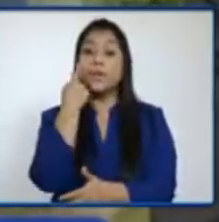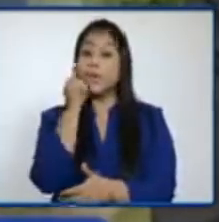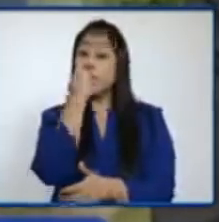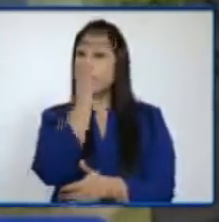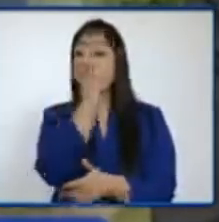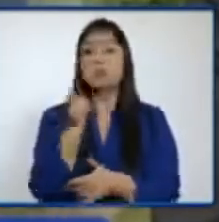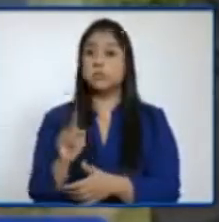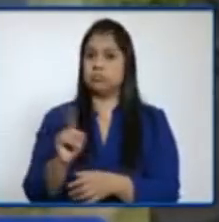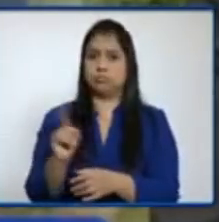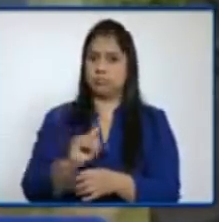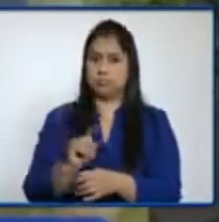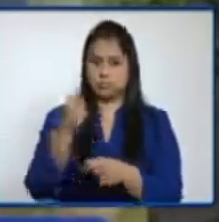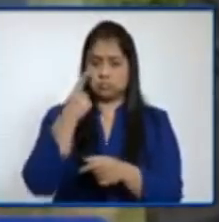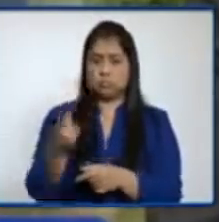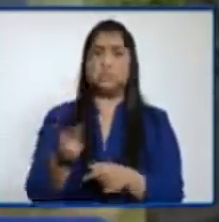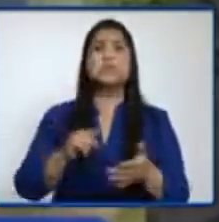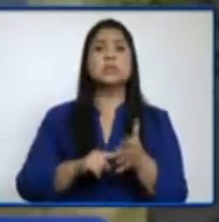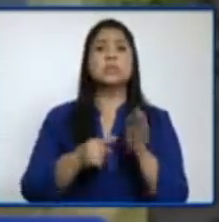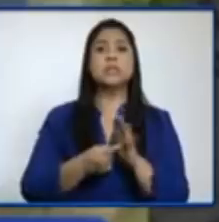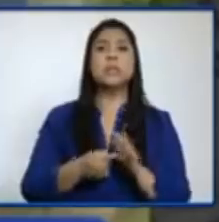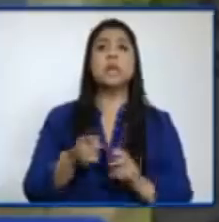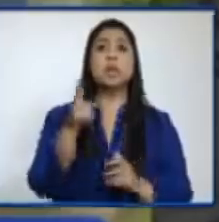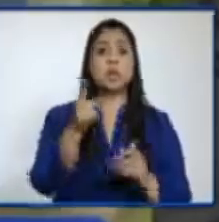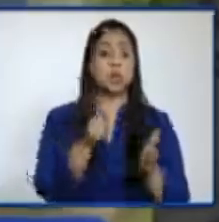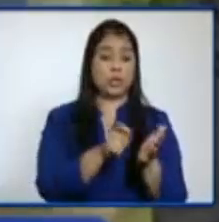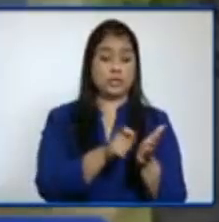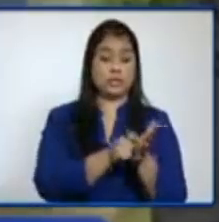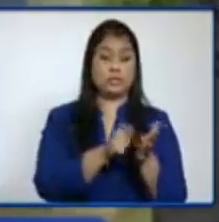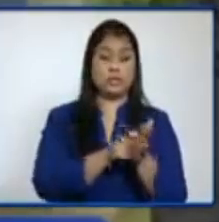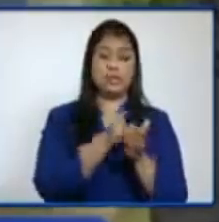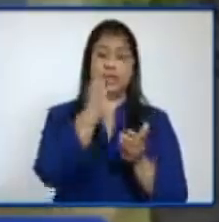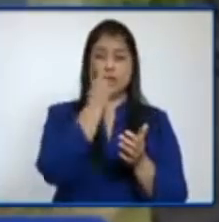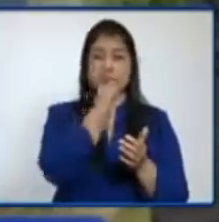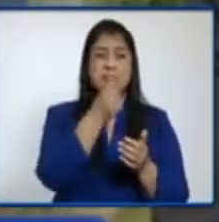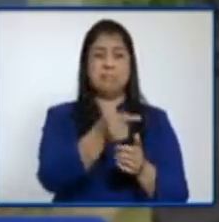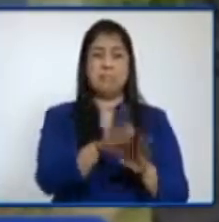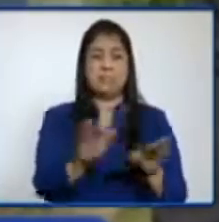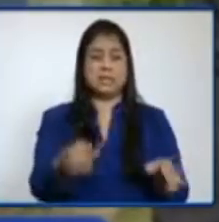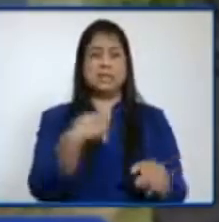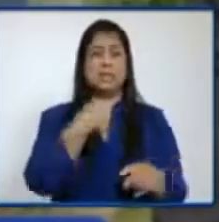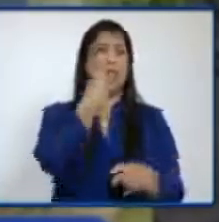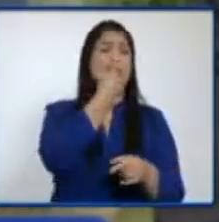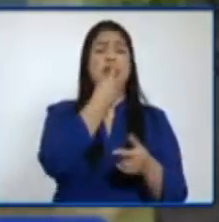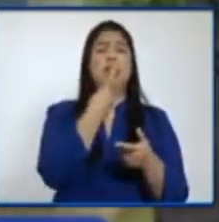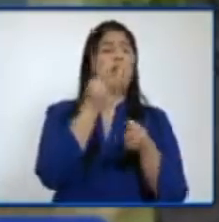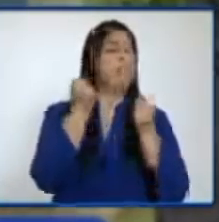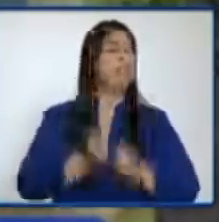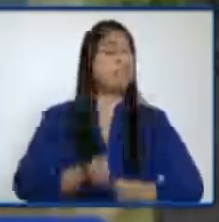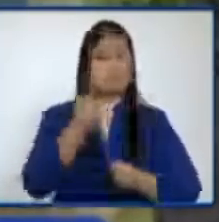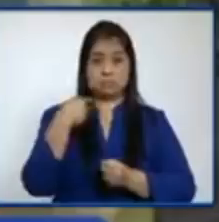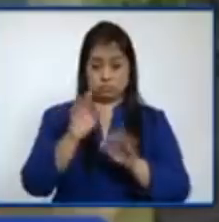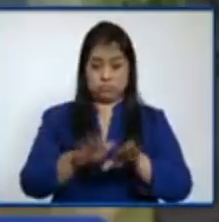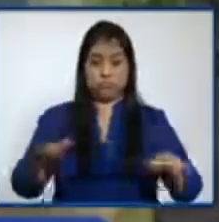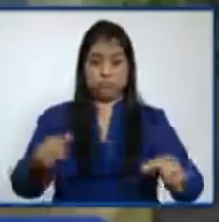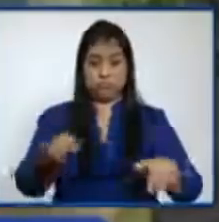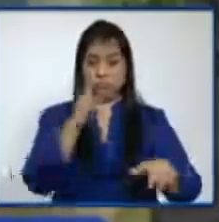quiero decir que una prueba no solamente es molesta para para el hisopado, no solamente es molesto,